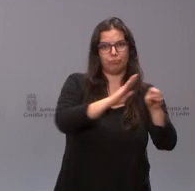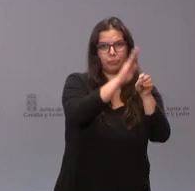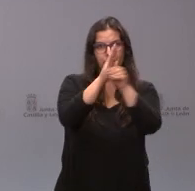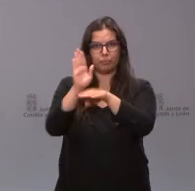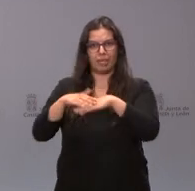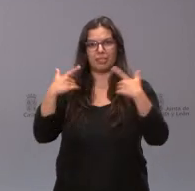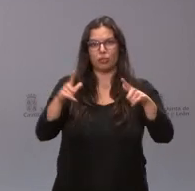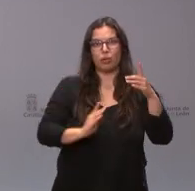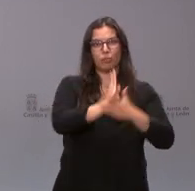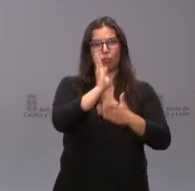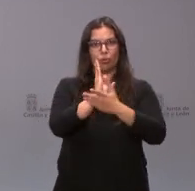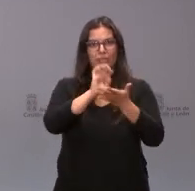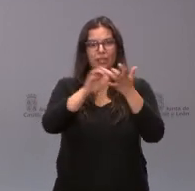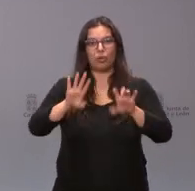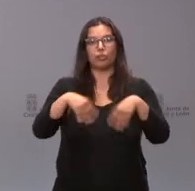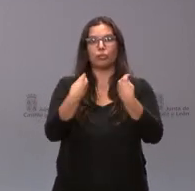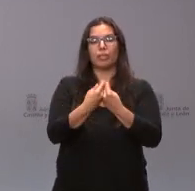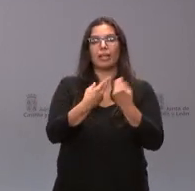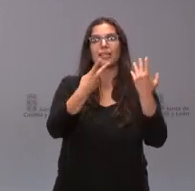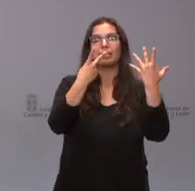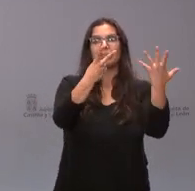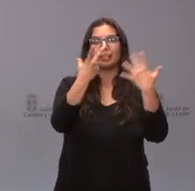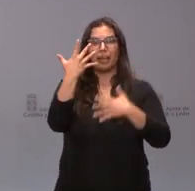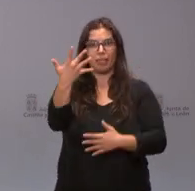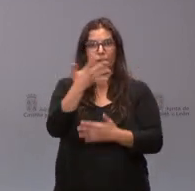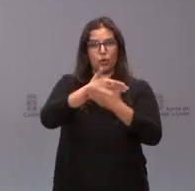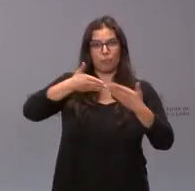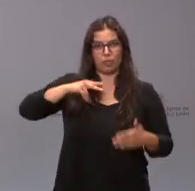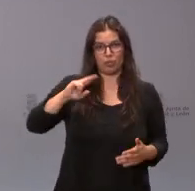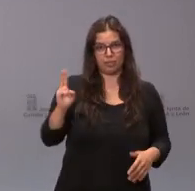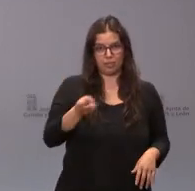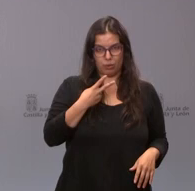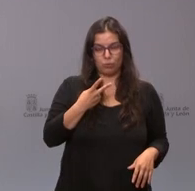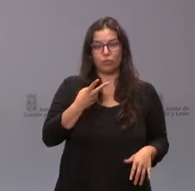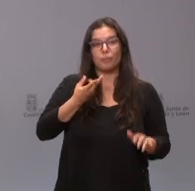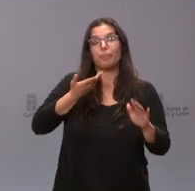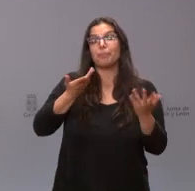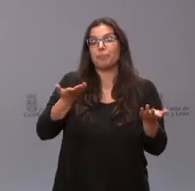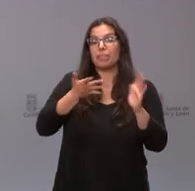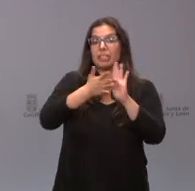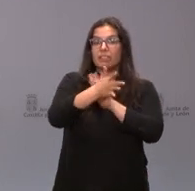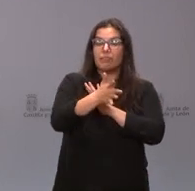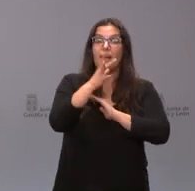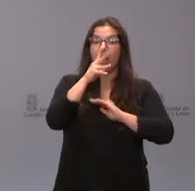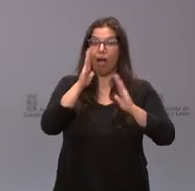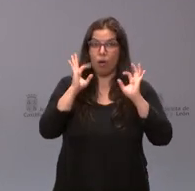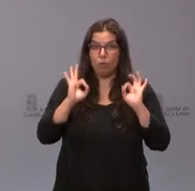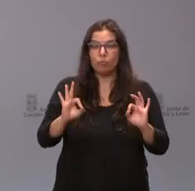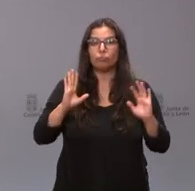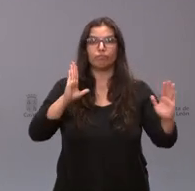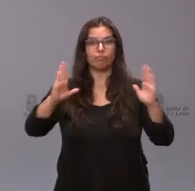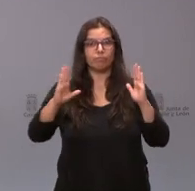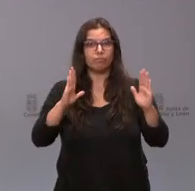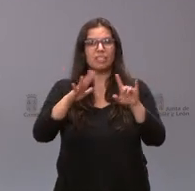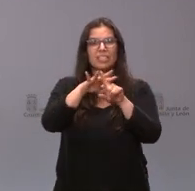Castilla y León asciende a 75 millones de euros. Por tanto, en un momento en donde la